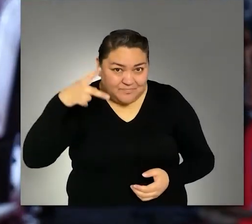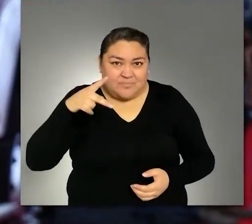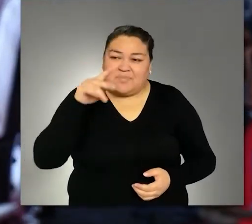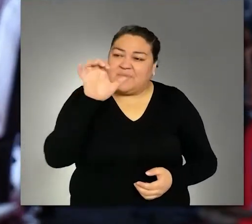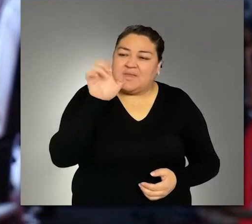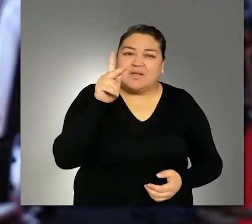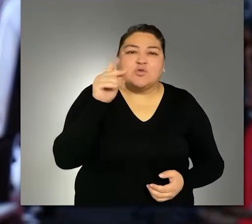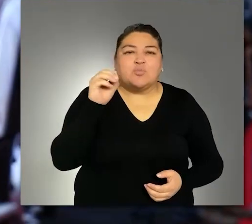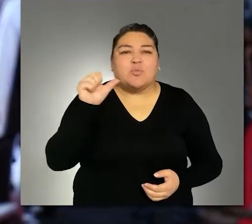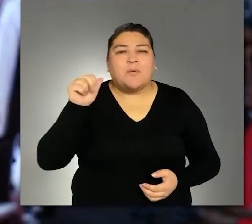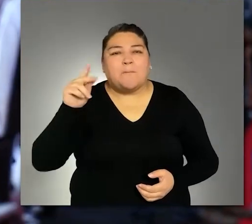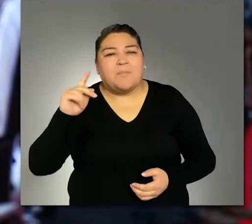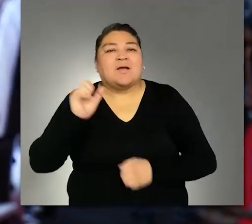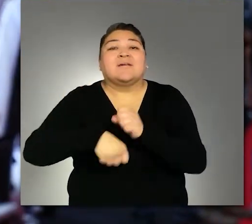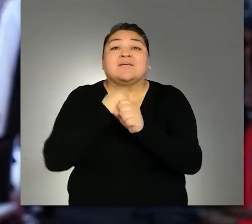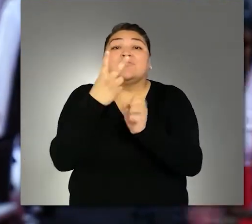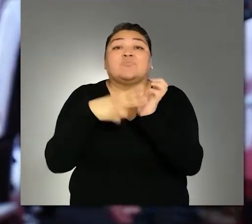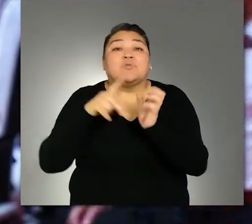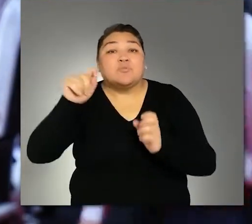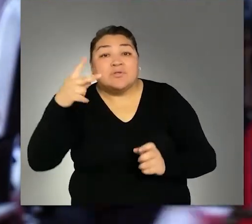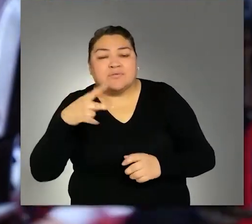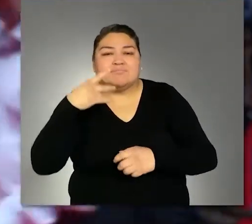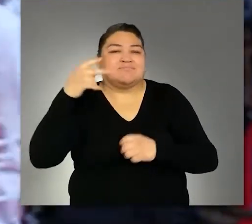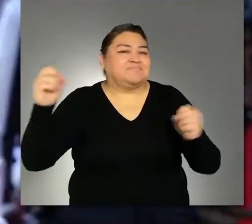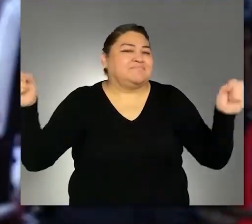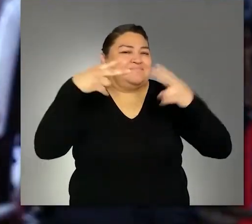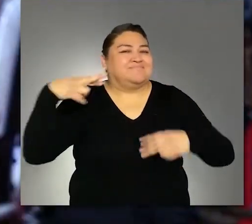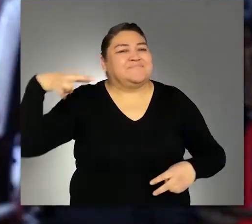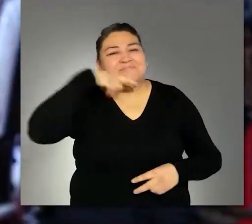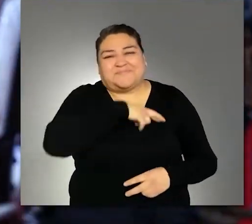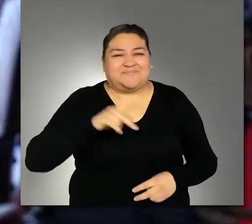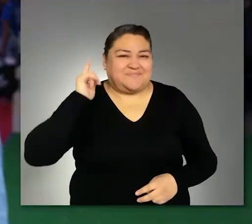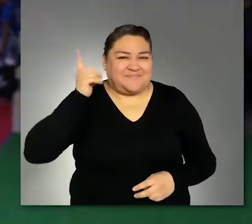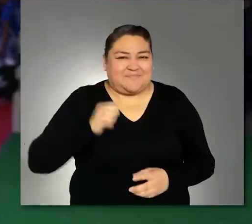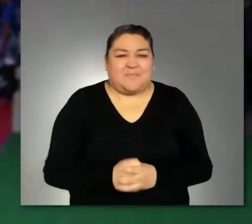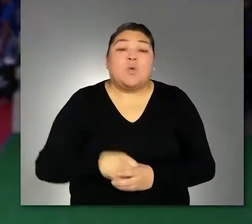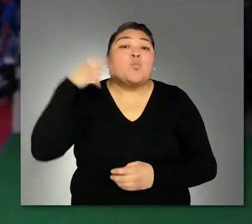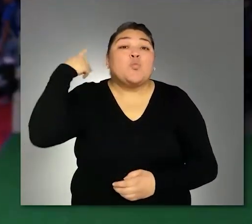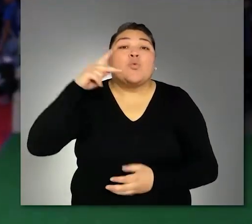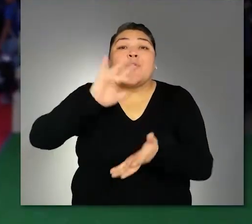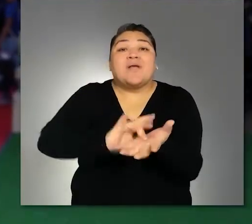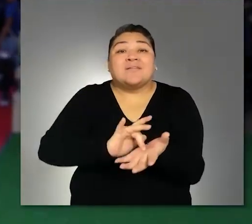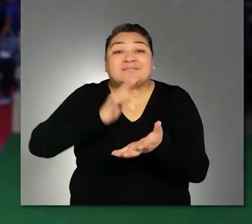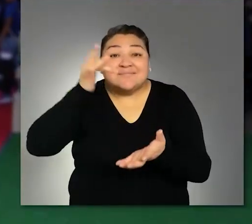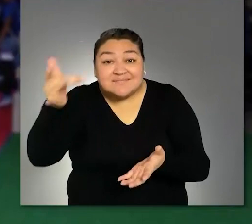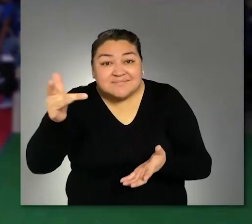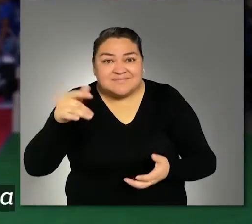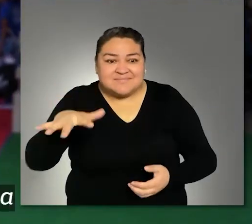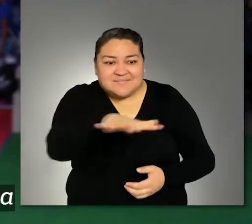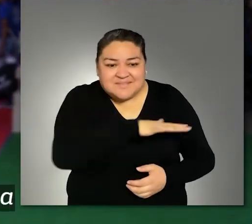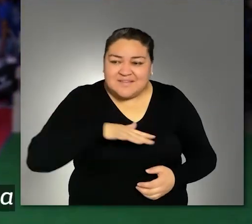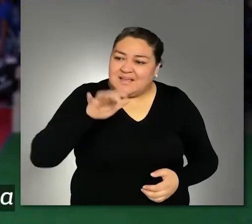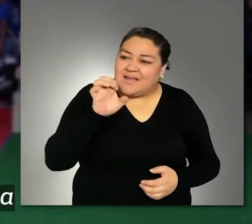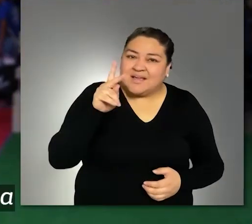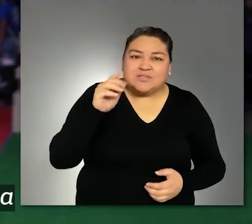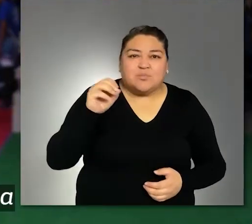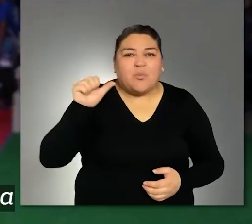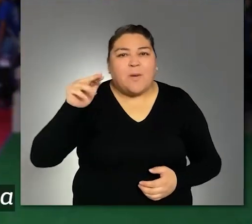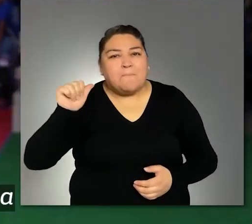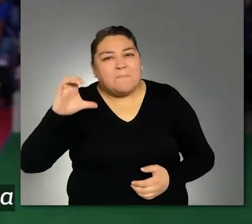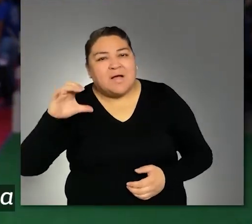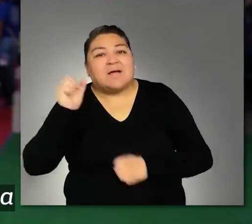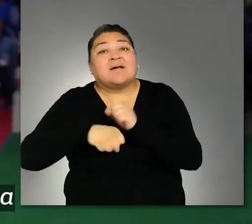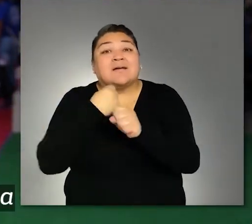por la Expo Unpact 2022 y nos vemos en la siguiente edición. Muchas gracias a Puebla por esta Expo